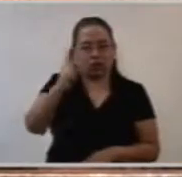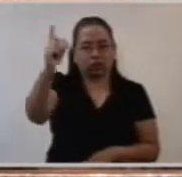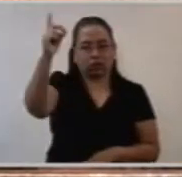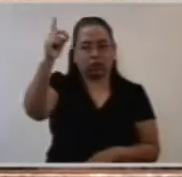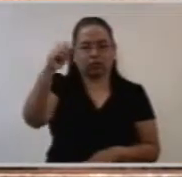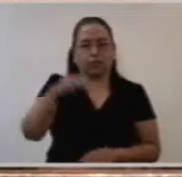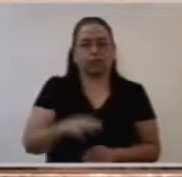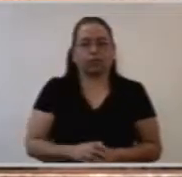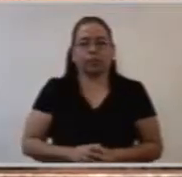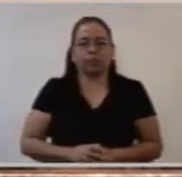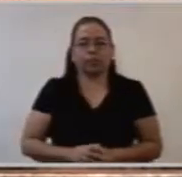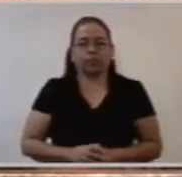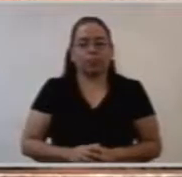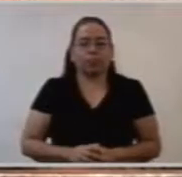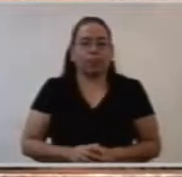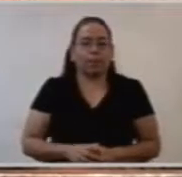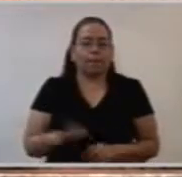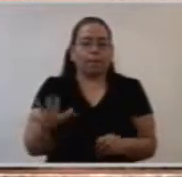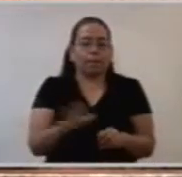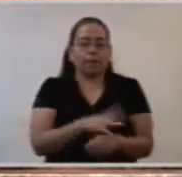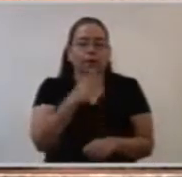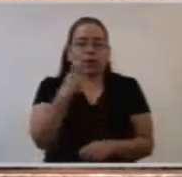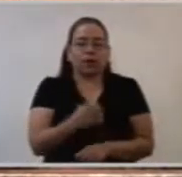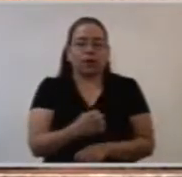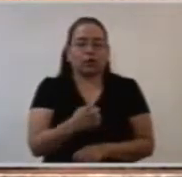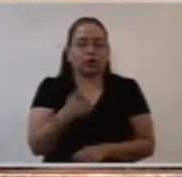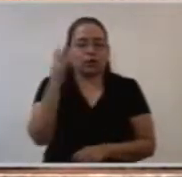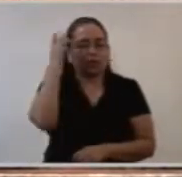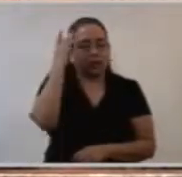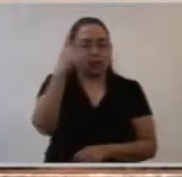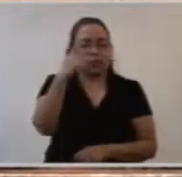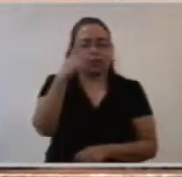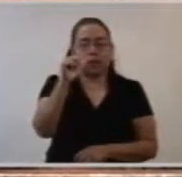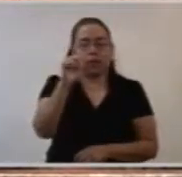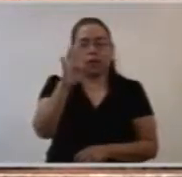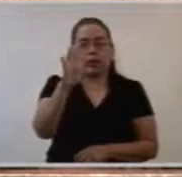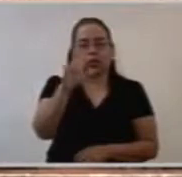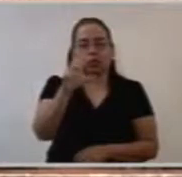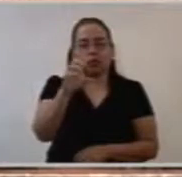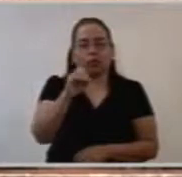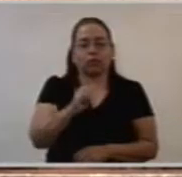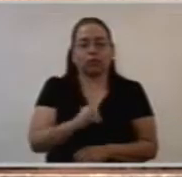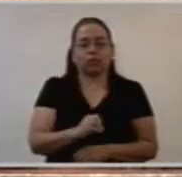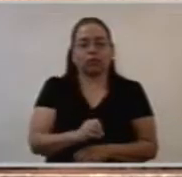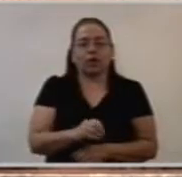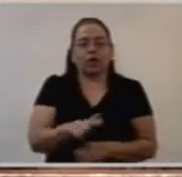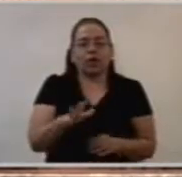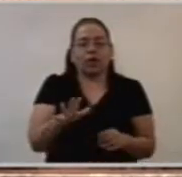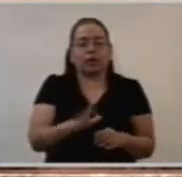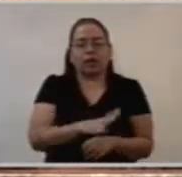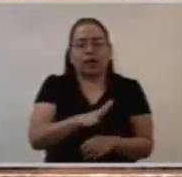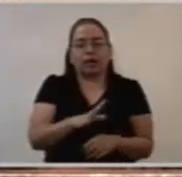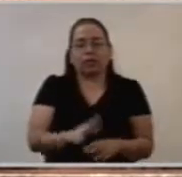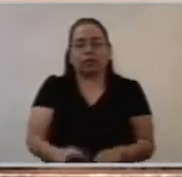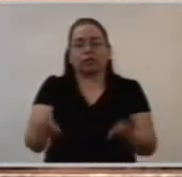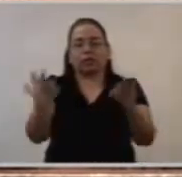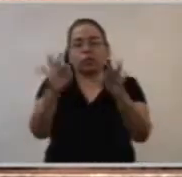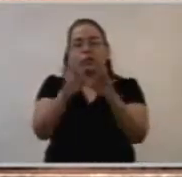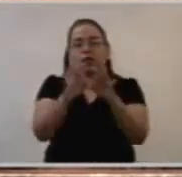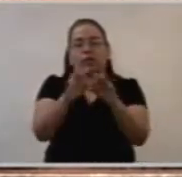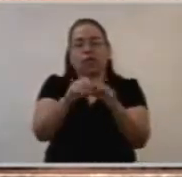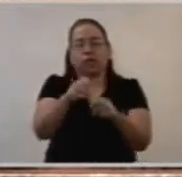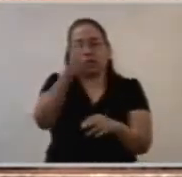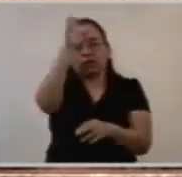más que de palabra, es acción del Espíritu Santo, que es quien mueve los